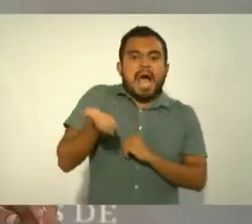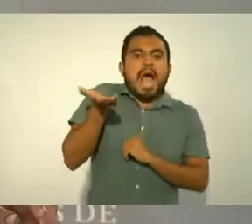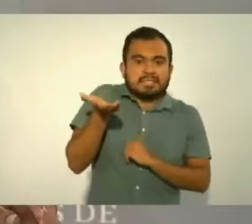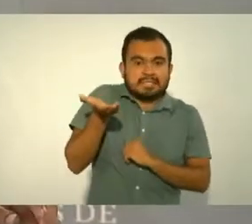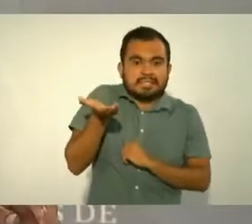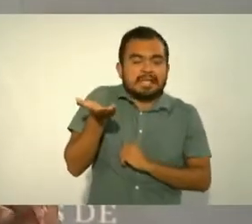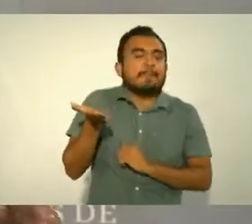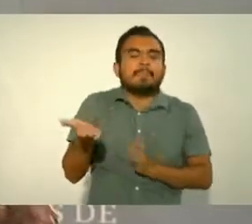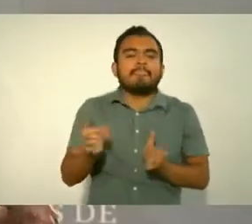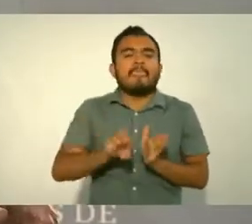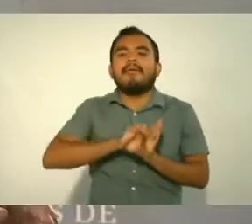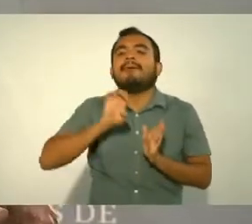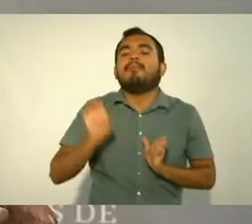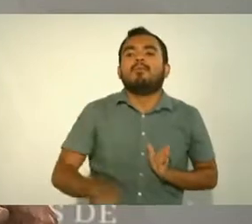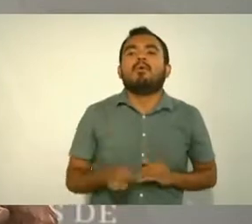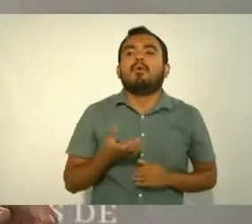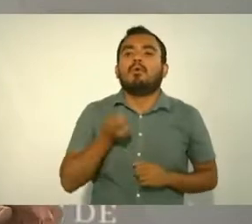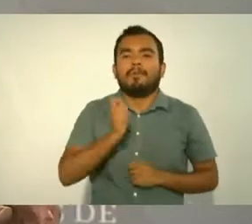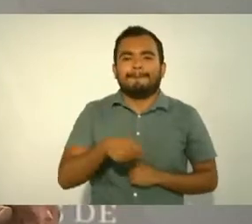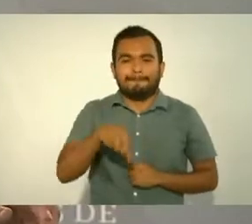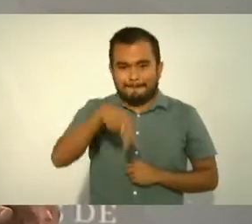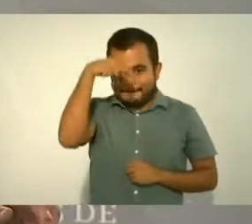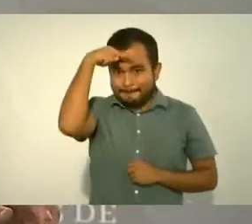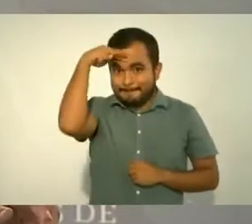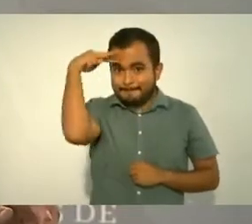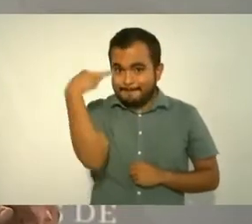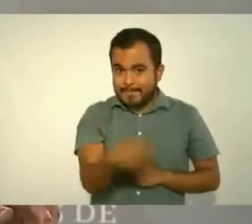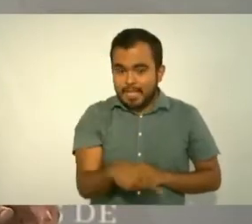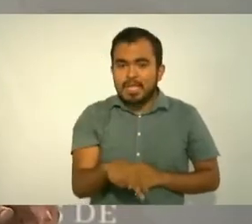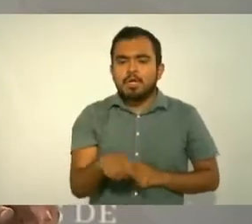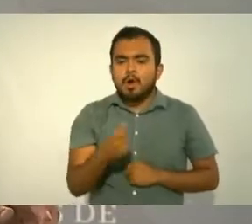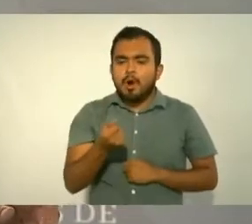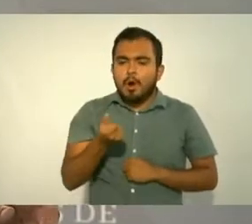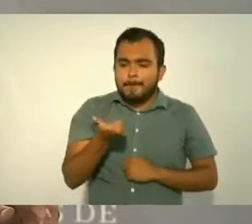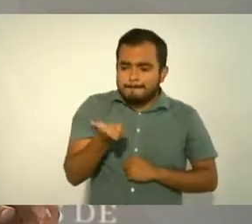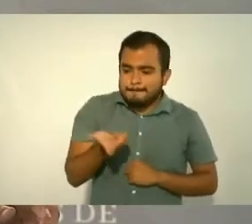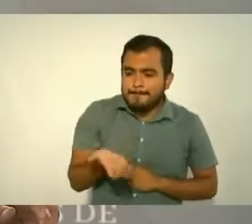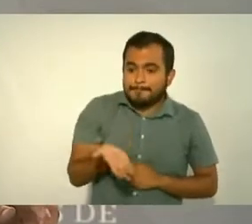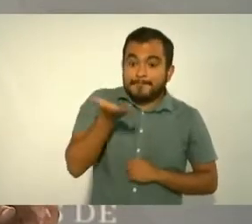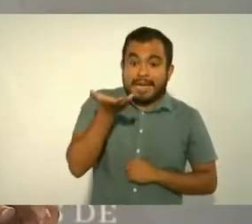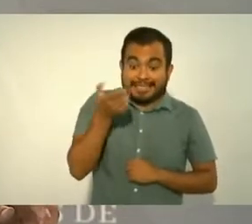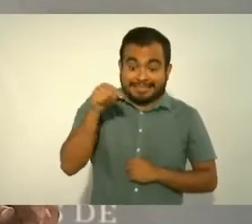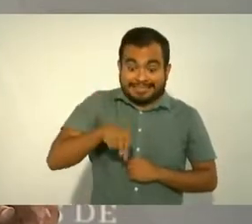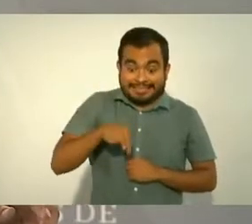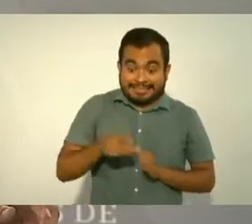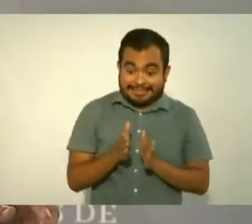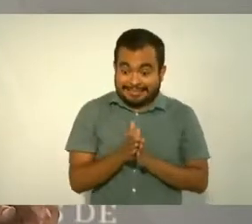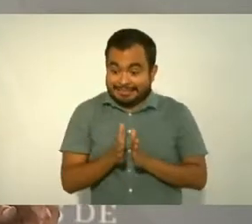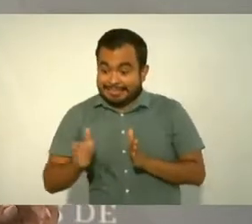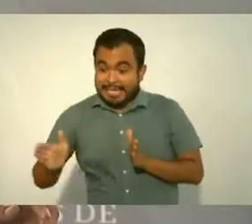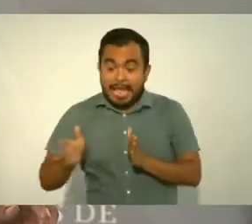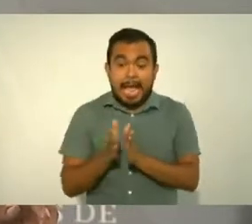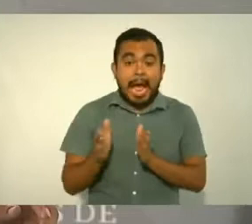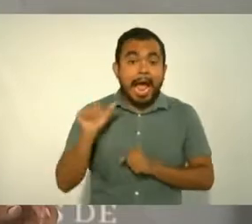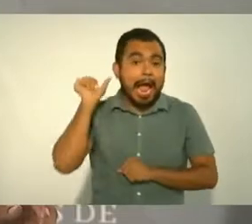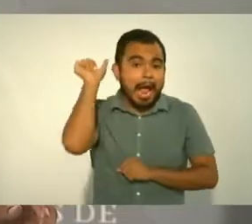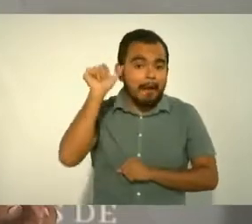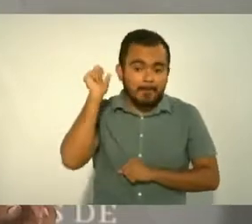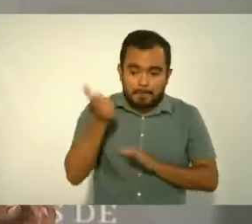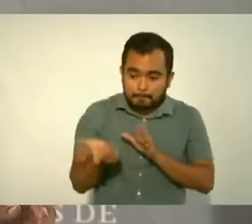México la inflación en abril fue de